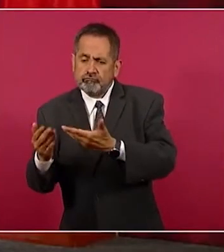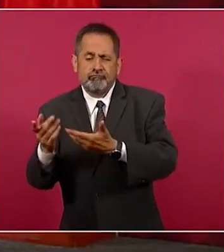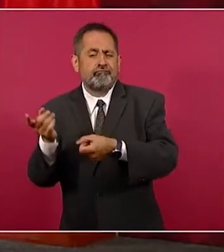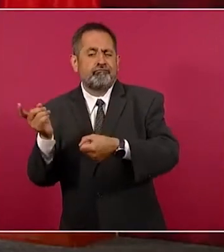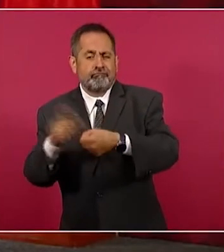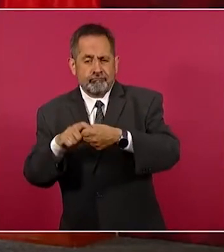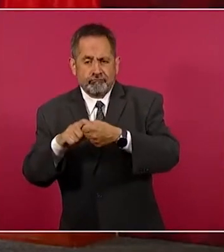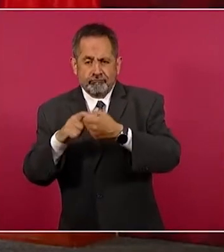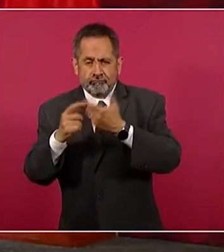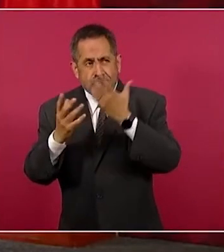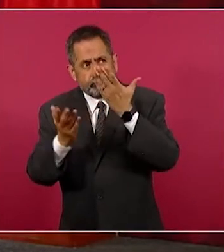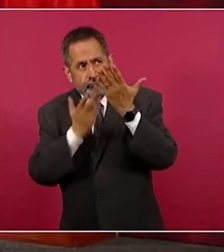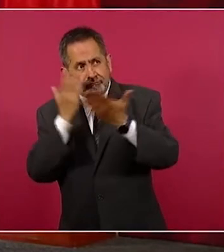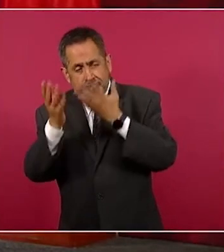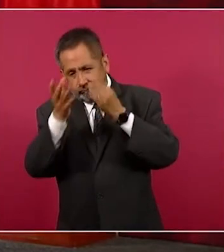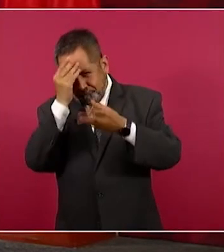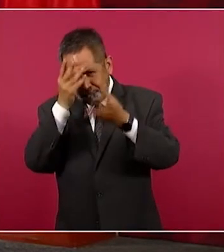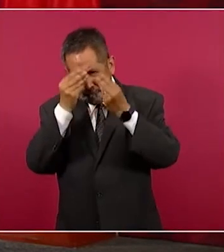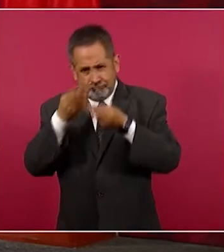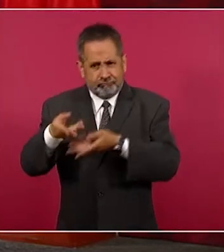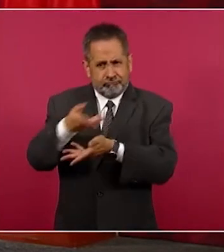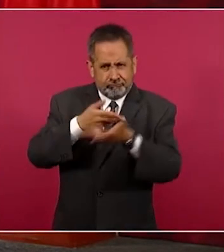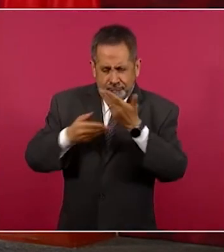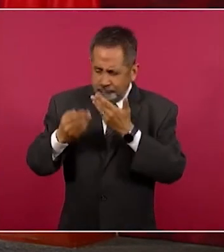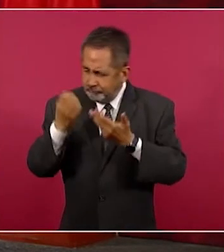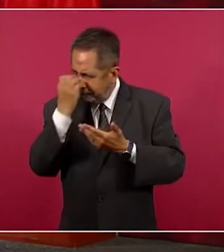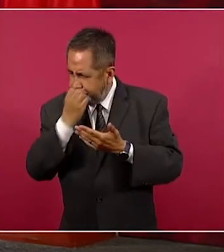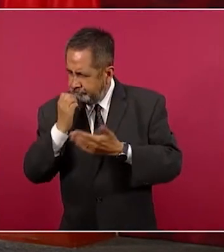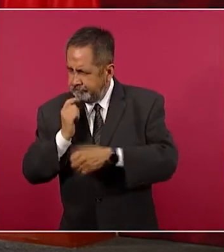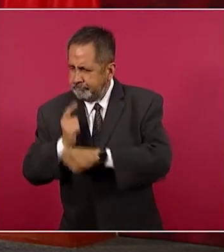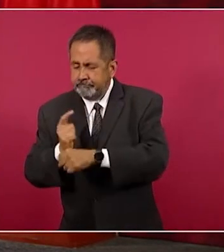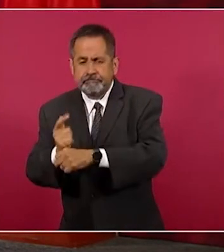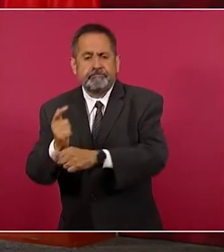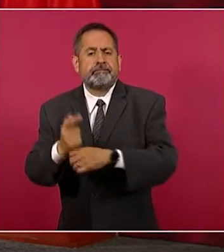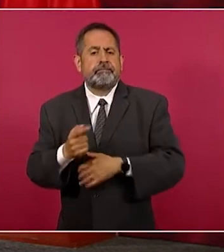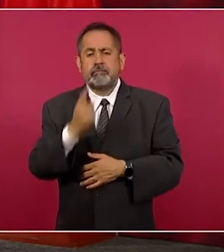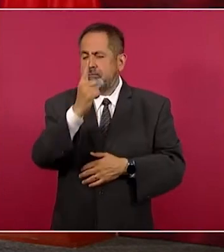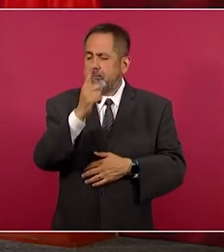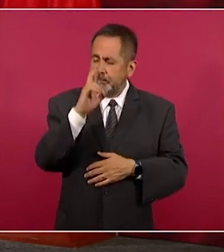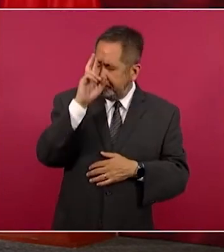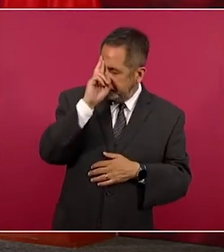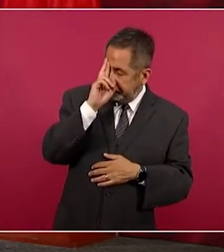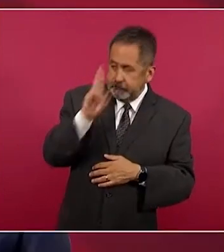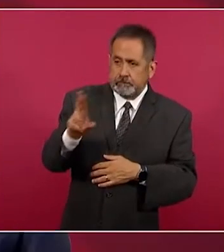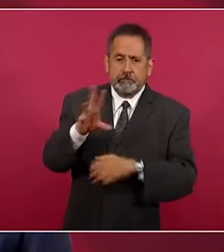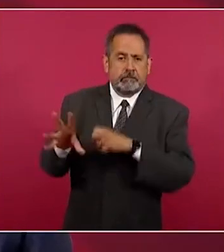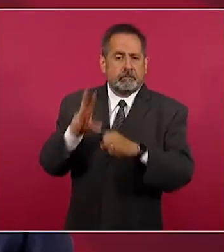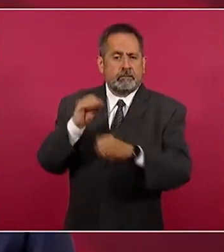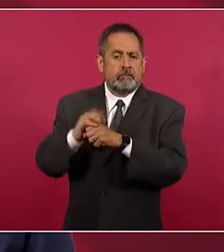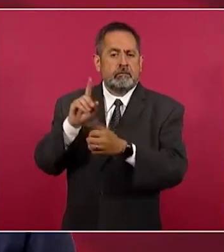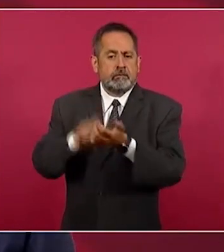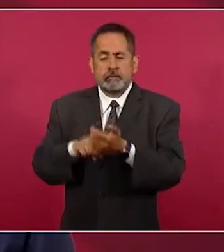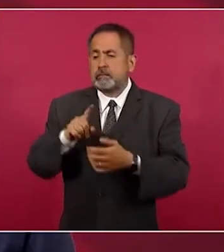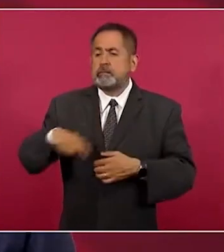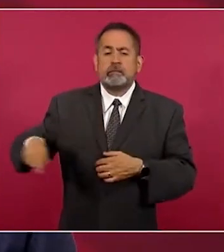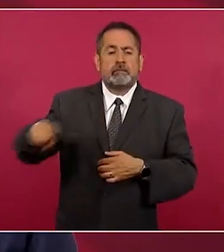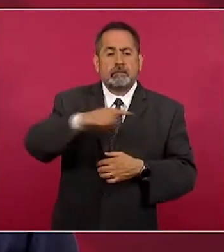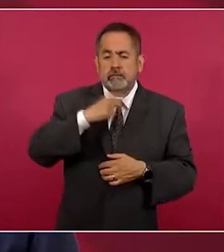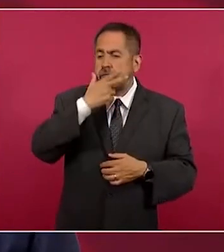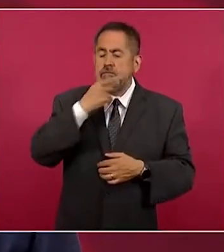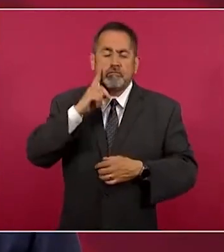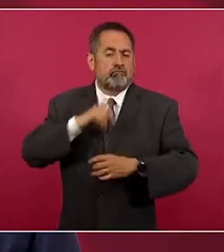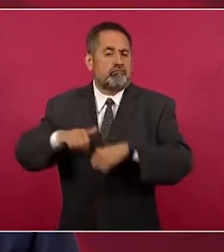retroalimentado por evaluaciones diagnósticas. Hay un respeto irrestricto de la permanencia de las maestras y